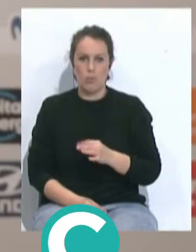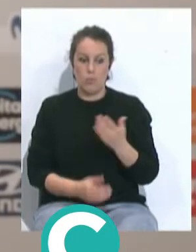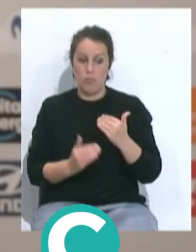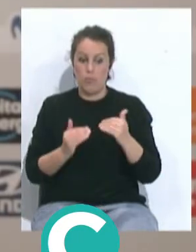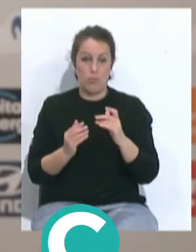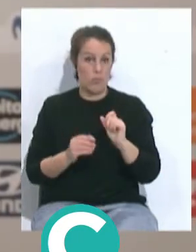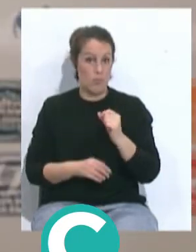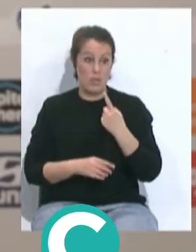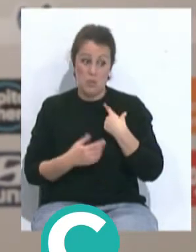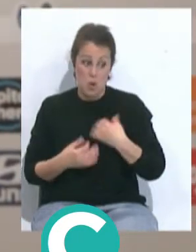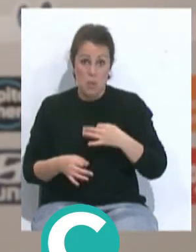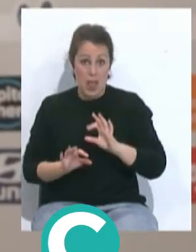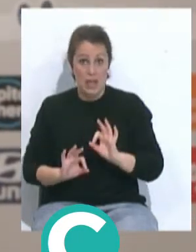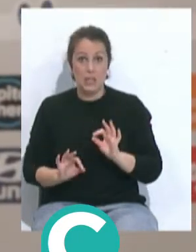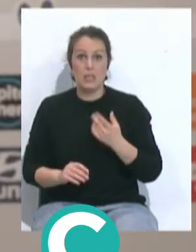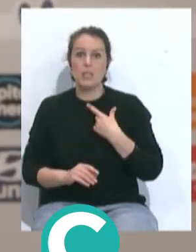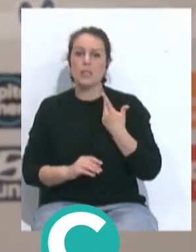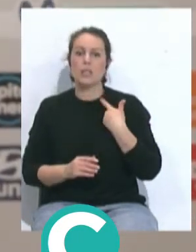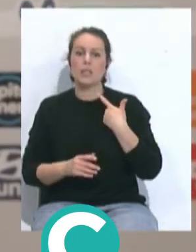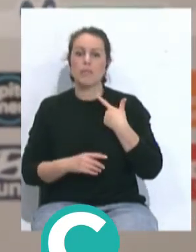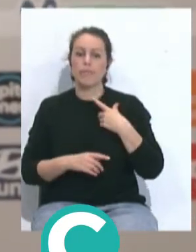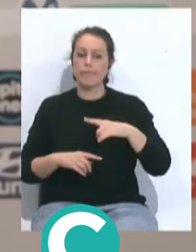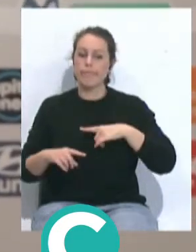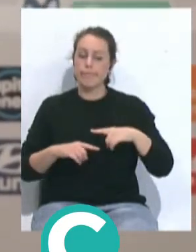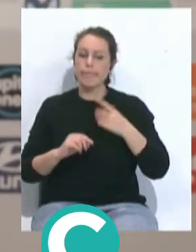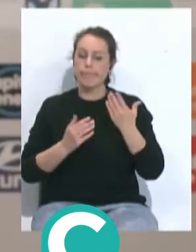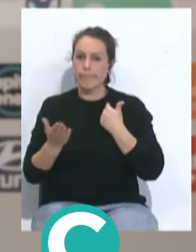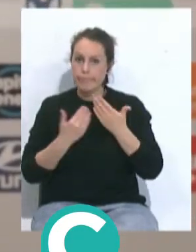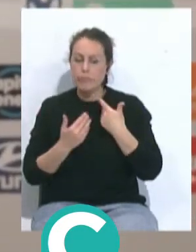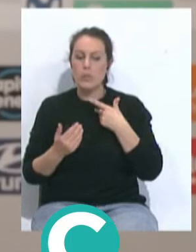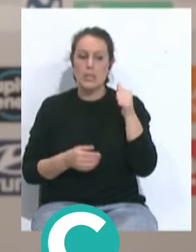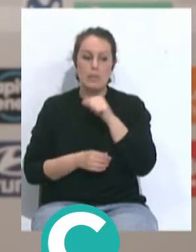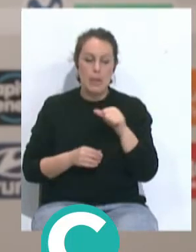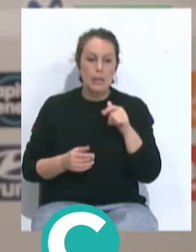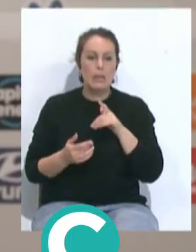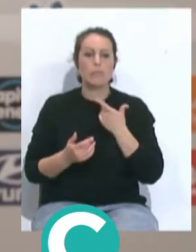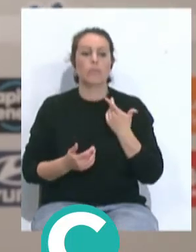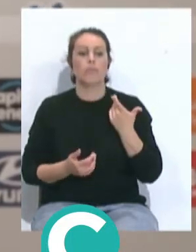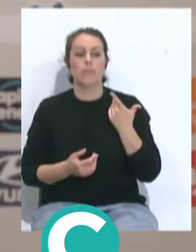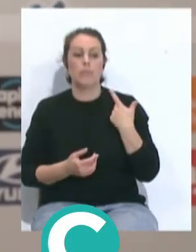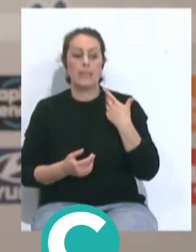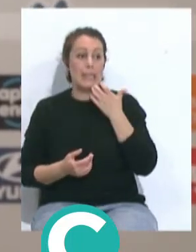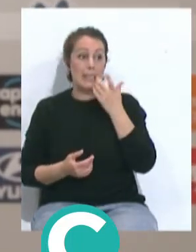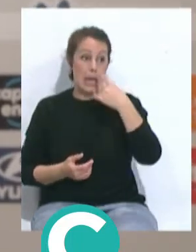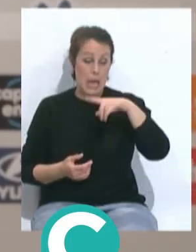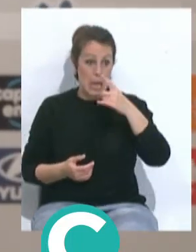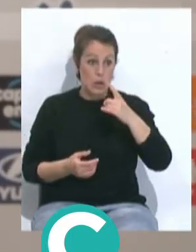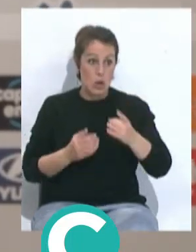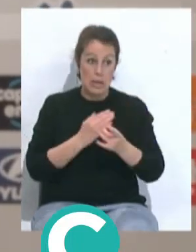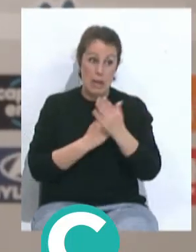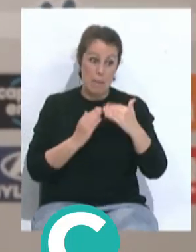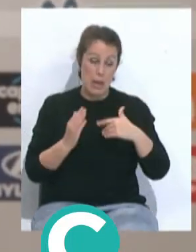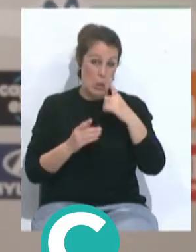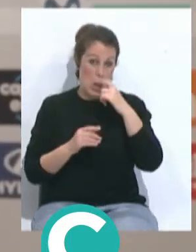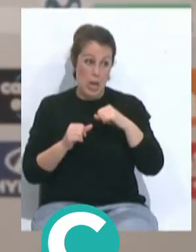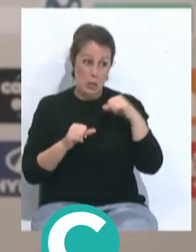igualado y lo normal. Sí, hablábamos con el míster también durante la semana, que sabíamos que ellos a lo mejor no generaban tanto como otros años, pero sí